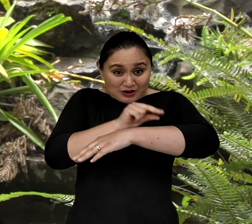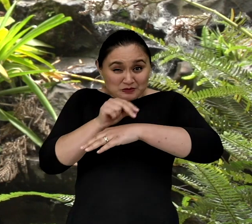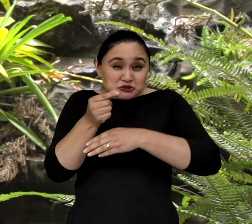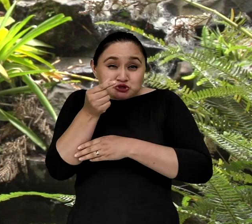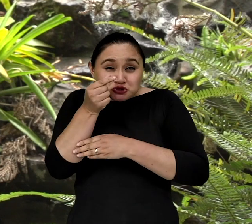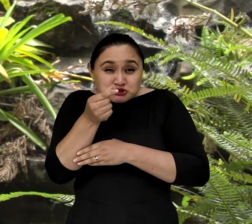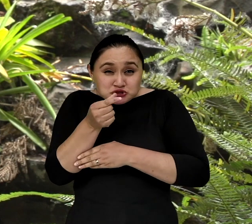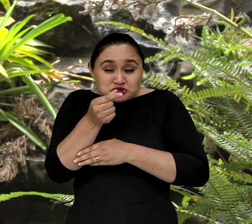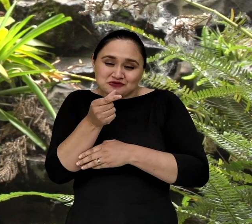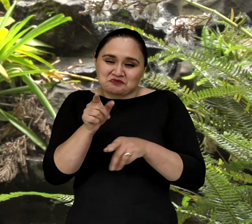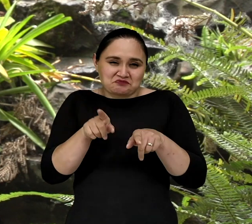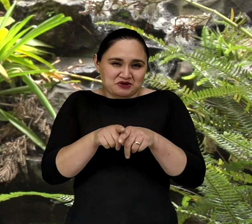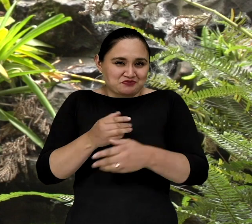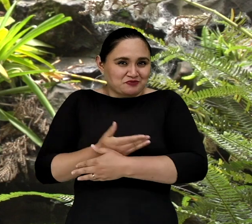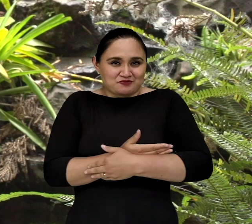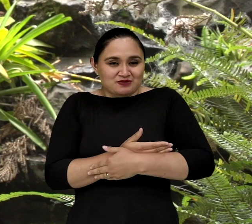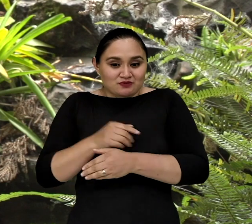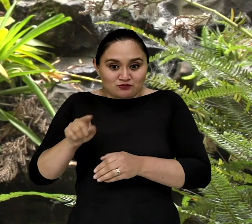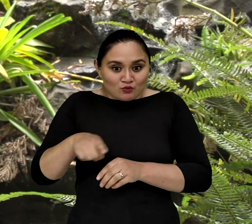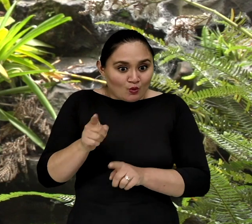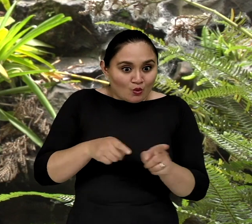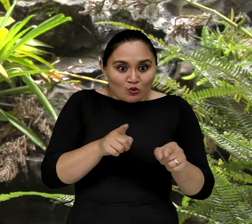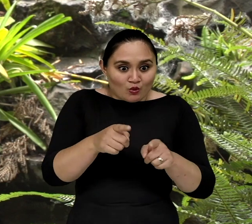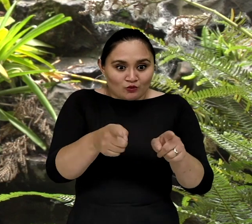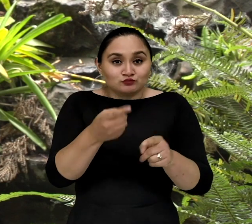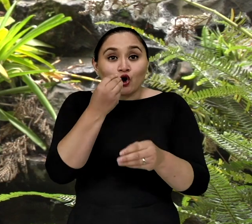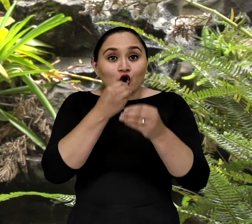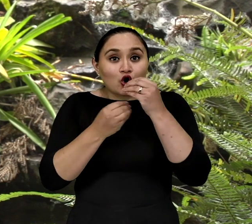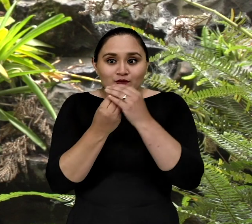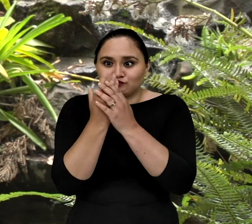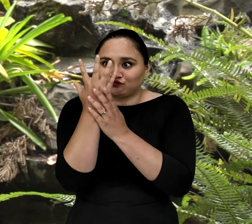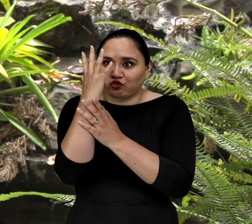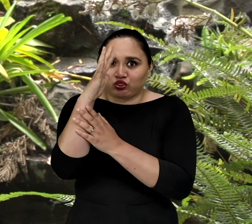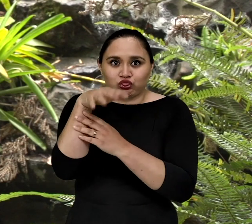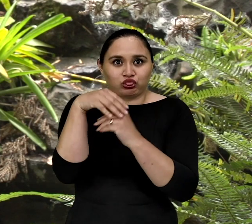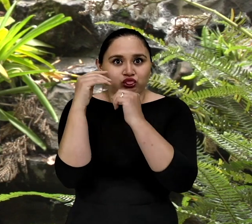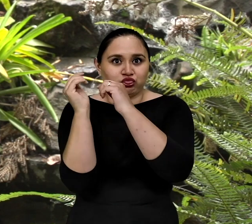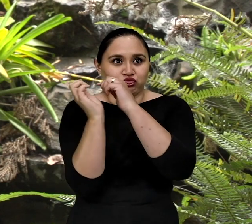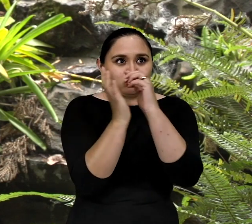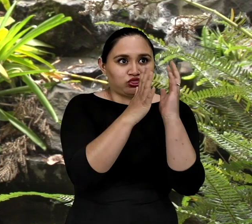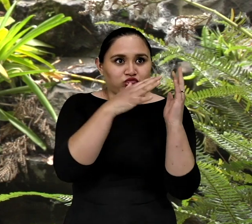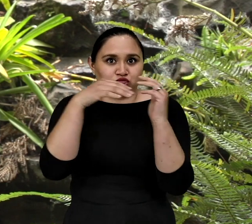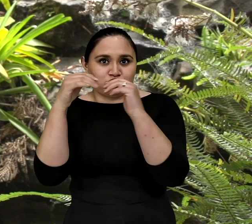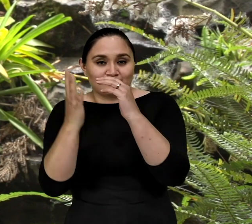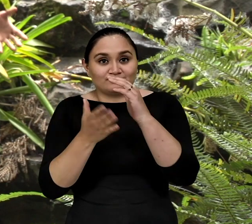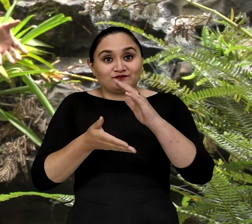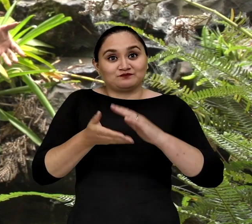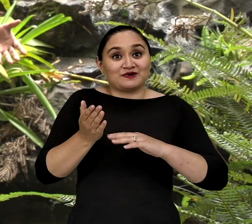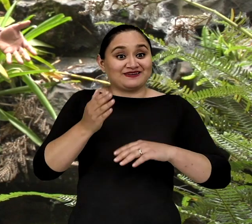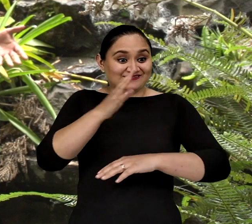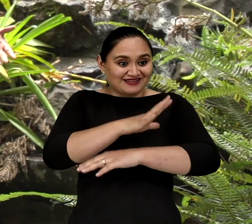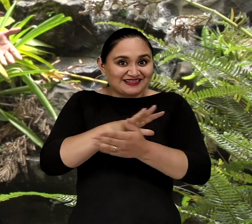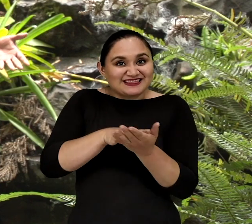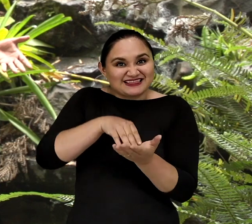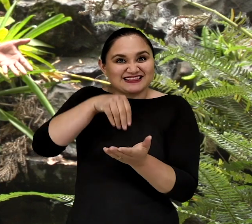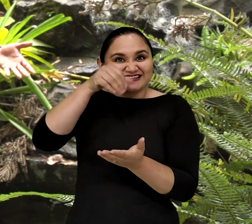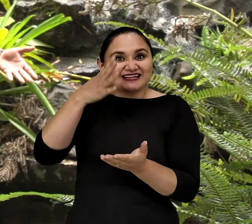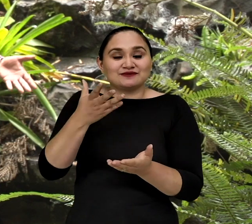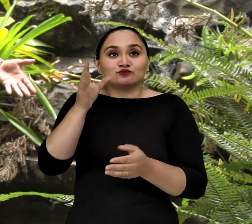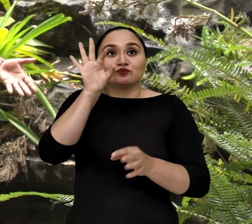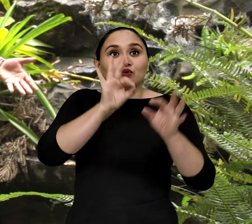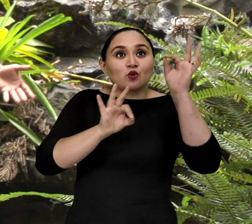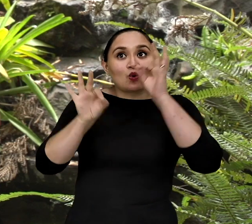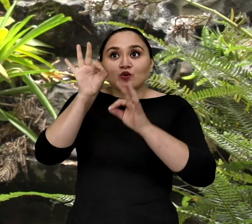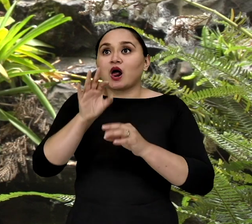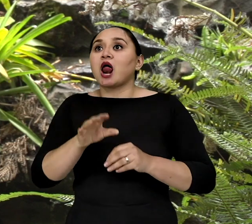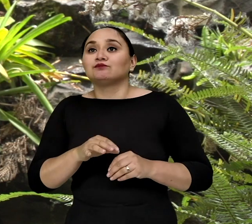Ouillis Ouillis Viven en el agua y se alimentan en ellas de algas Y cuando saltan a la tierra y son ranas Se alimentan, por ejemplo, de